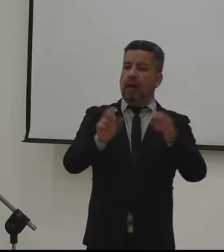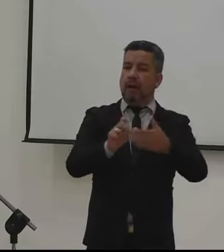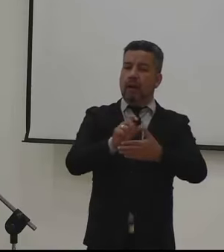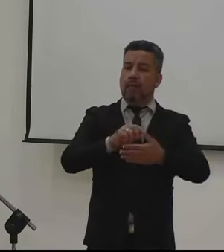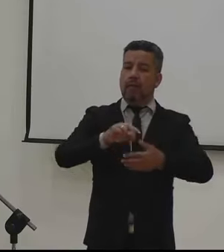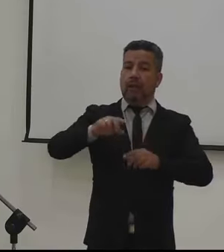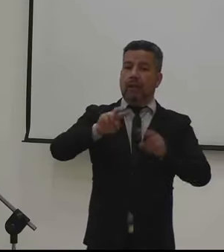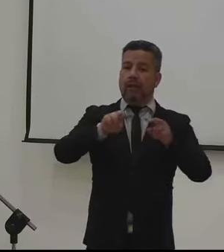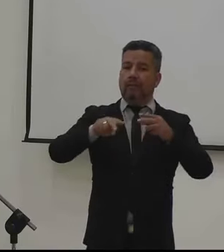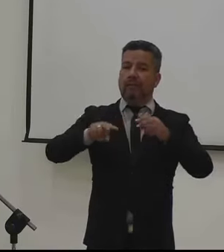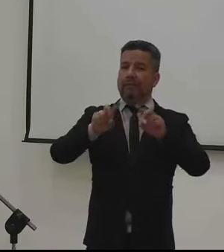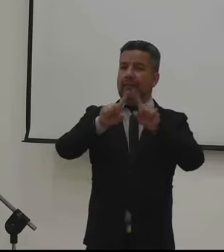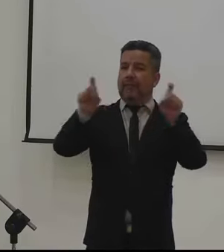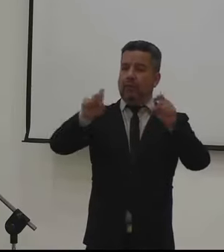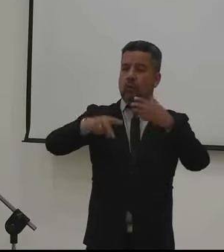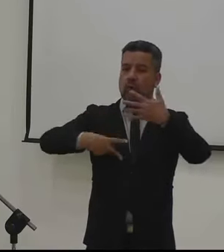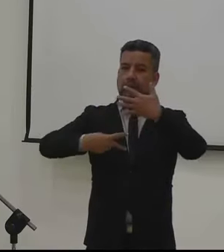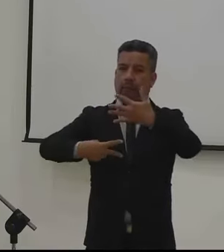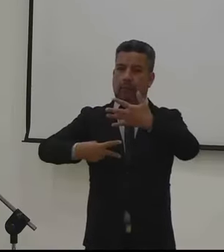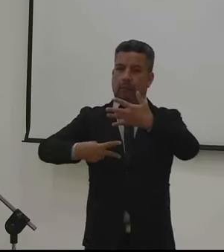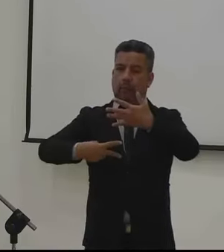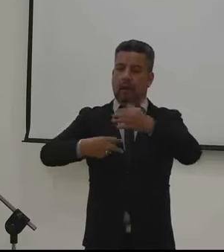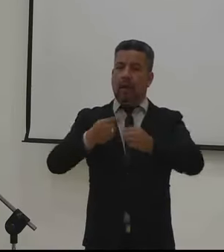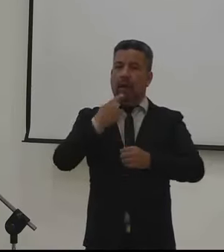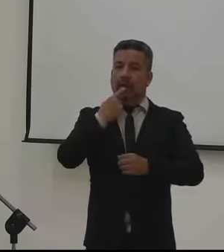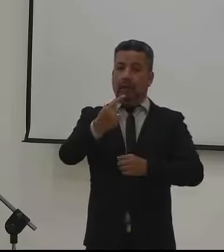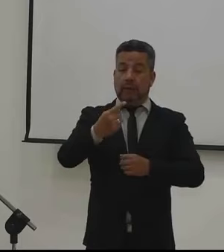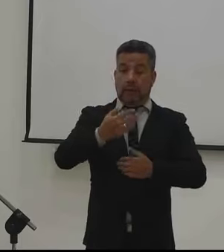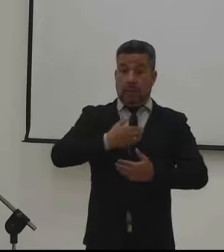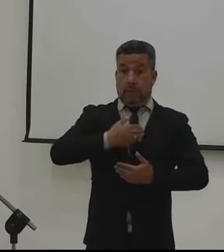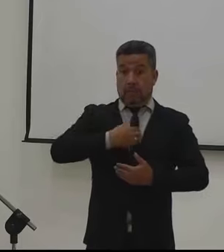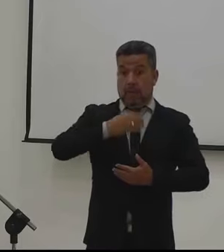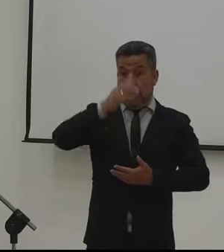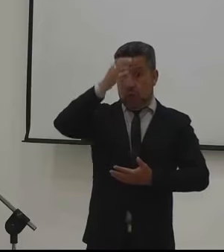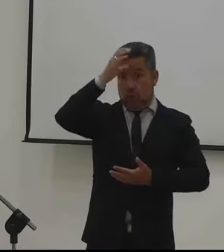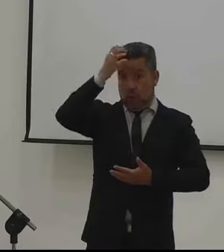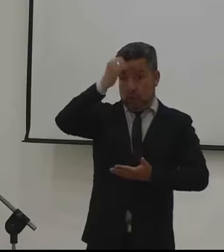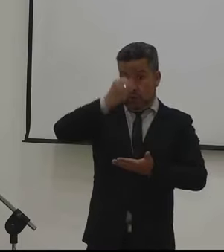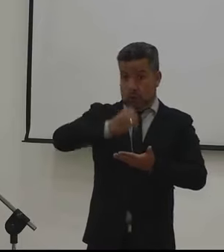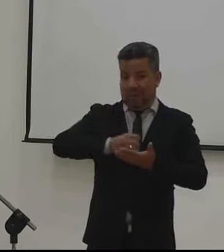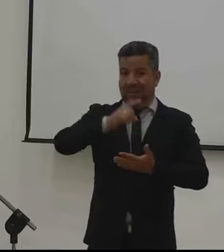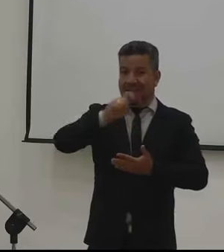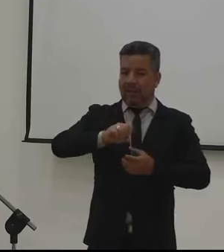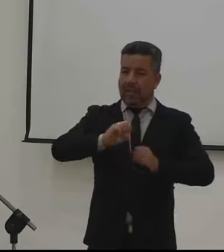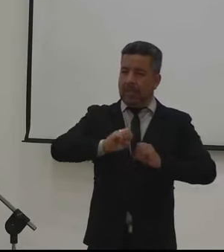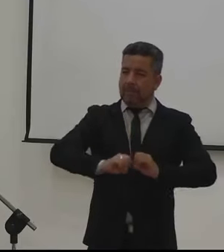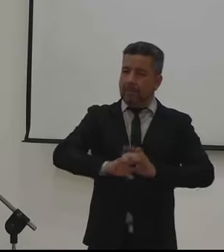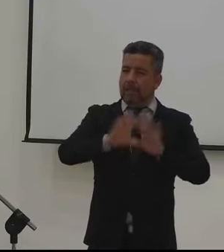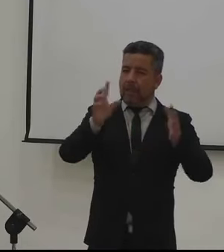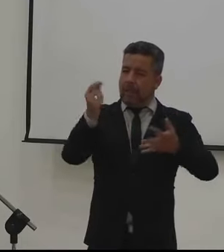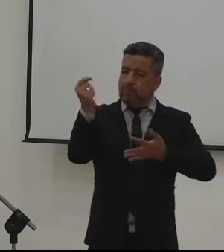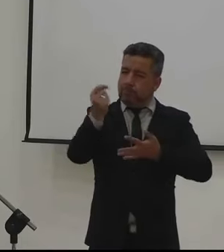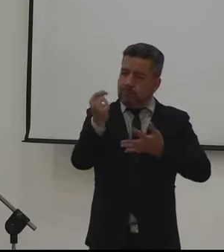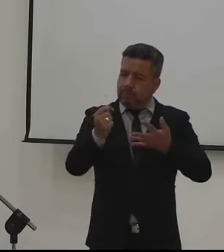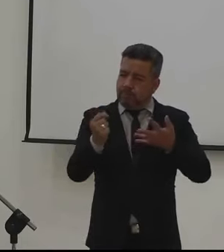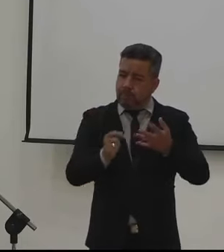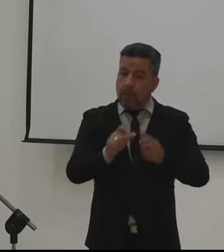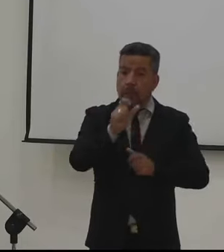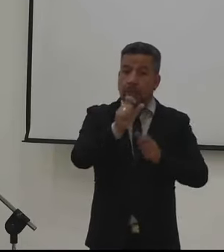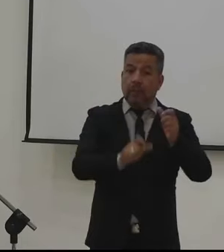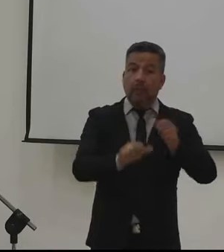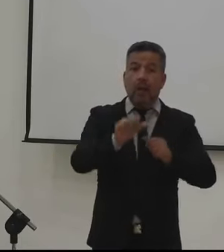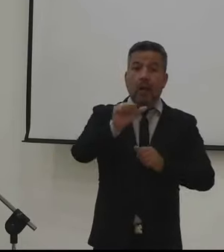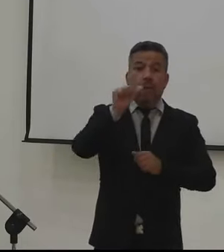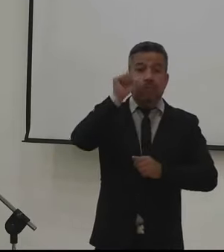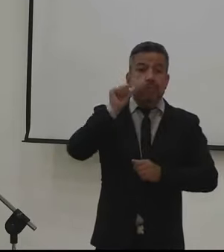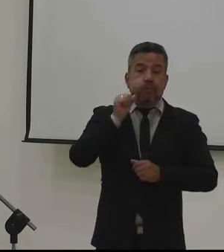refiere al título séptimo precisamente de esta dirección técnica y dice, en mi concepto se debe aclarar la especificidad en poblaciones